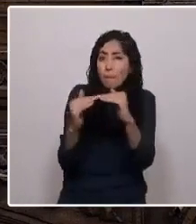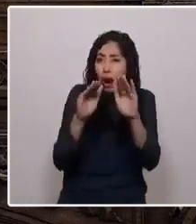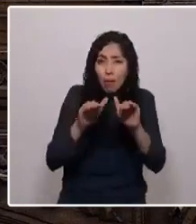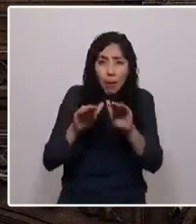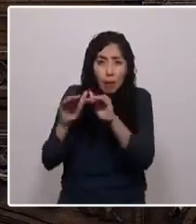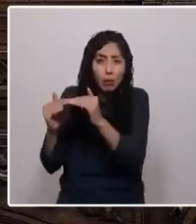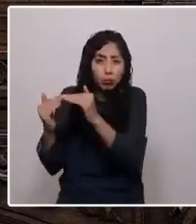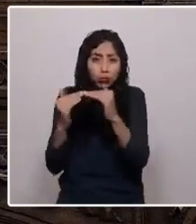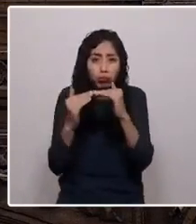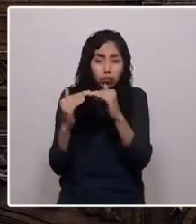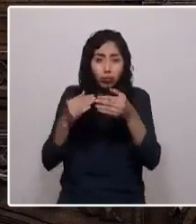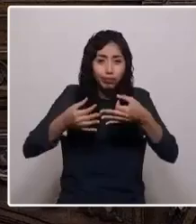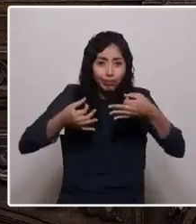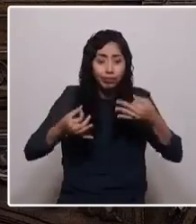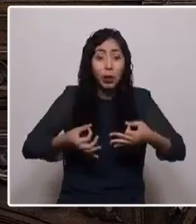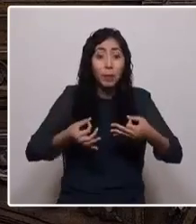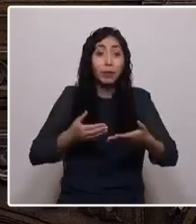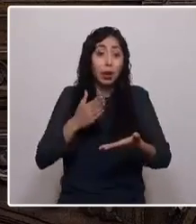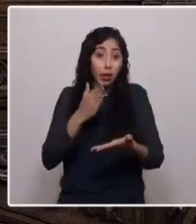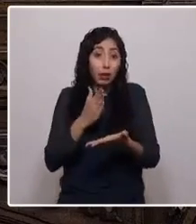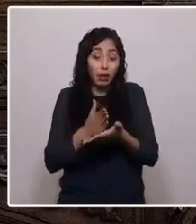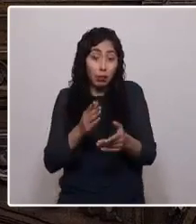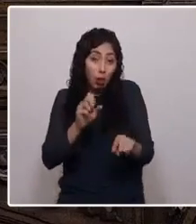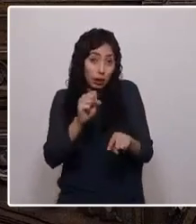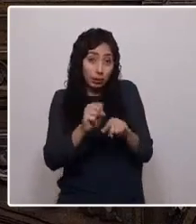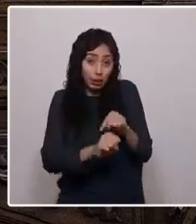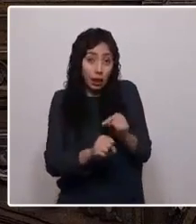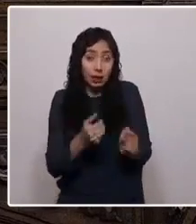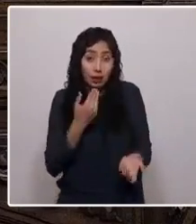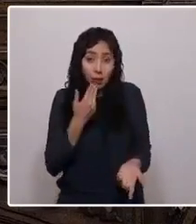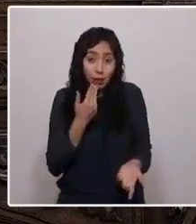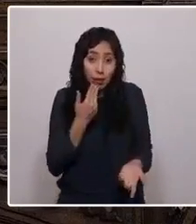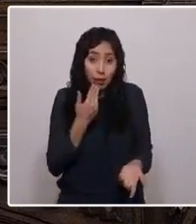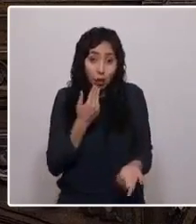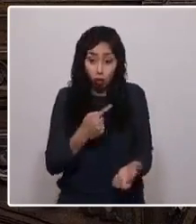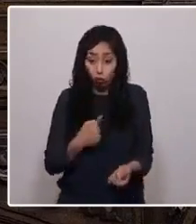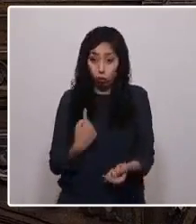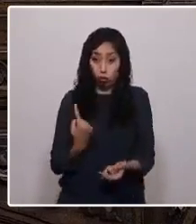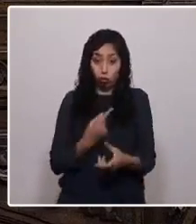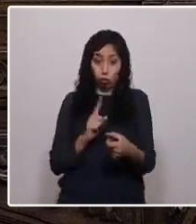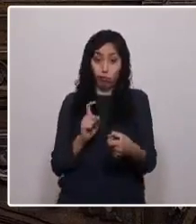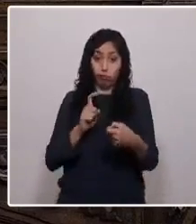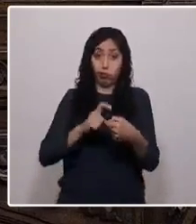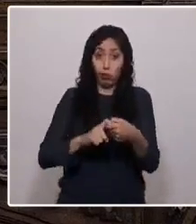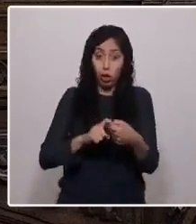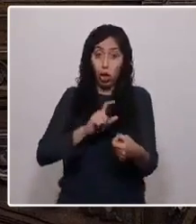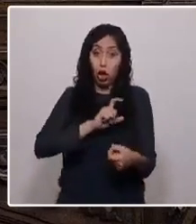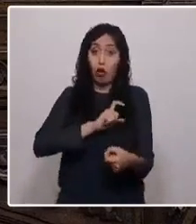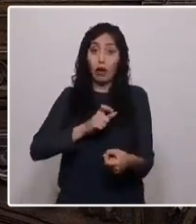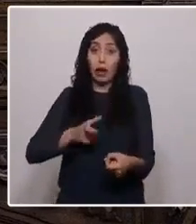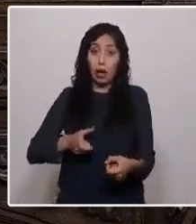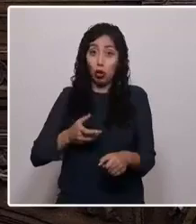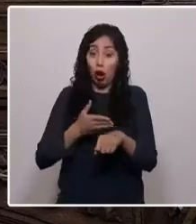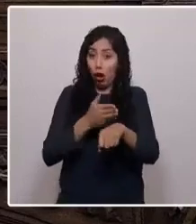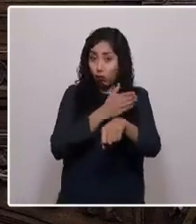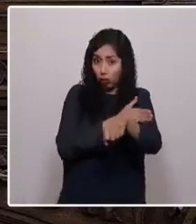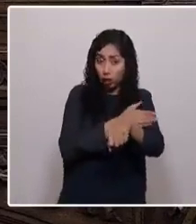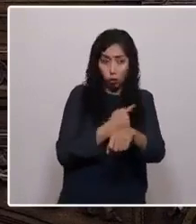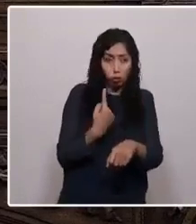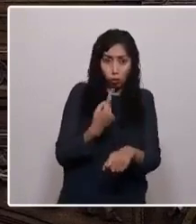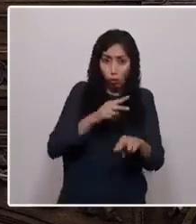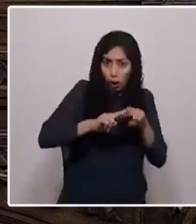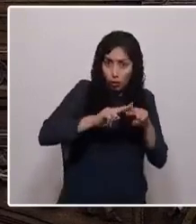hay que reconocer, para los que fuimos parte de los gobiernos de la concertación, que si bien hicimos muchas cosas